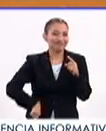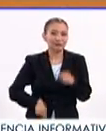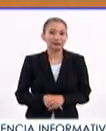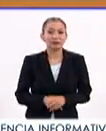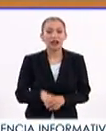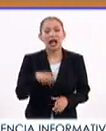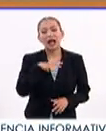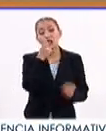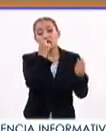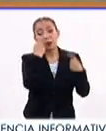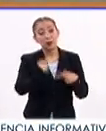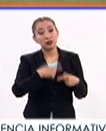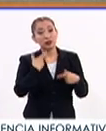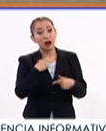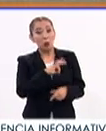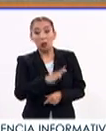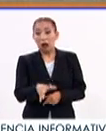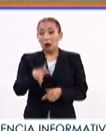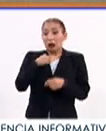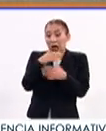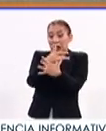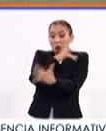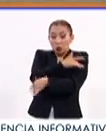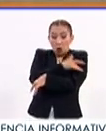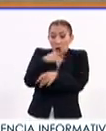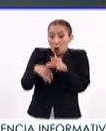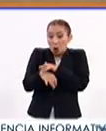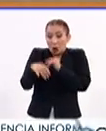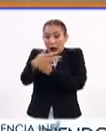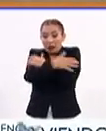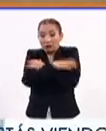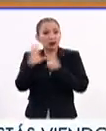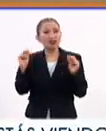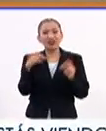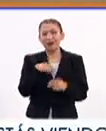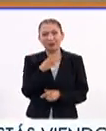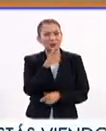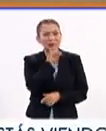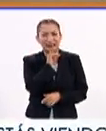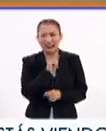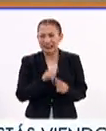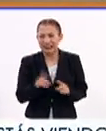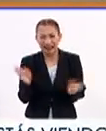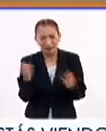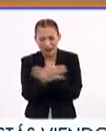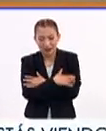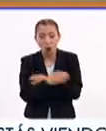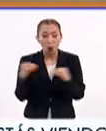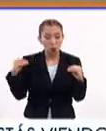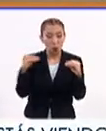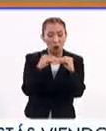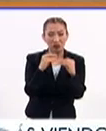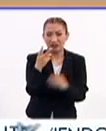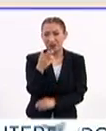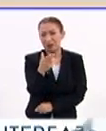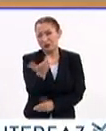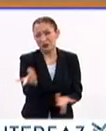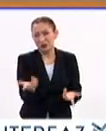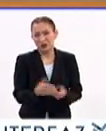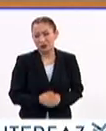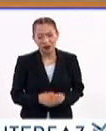Hay gente que piensa que se transmite por abrazarse, no se transmite por esta vía, por besos tampoco,